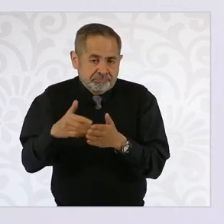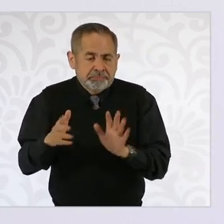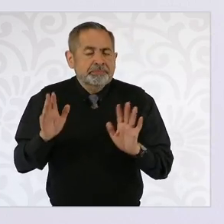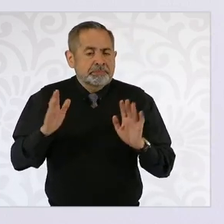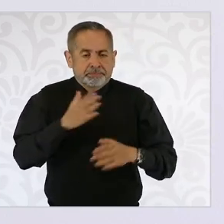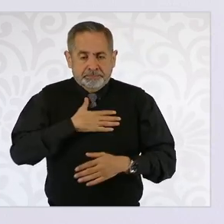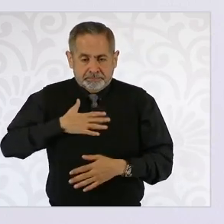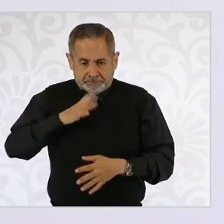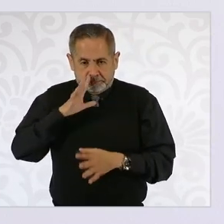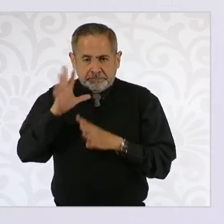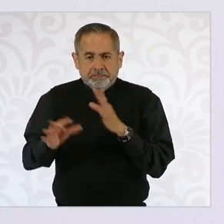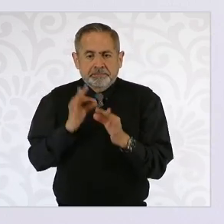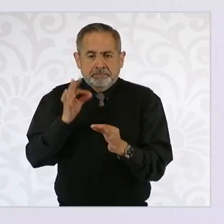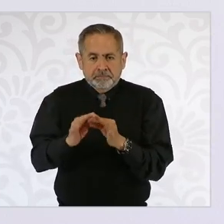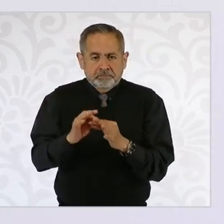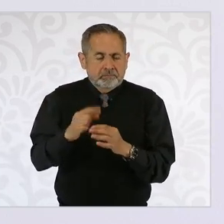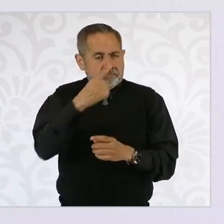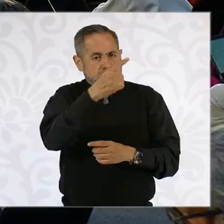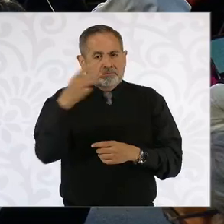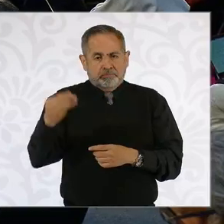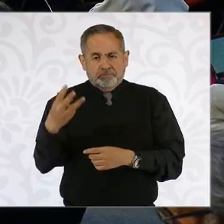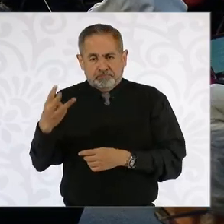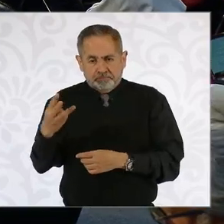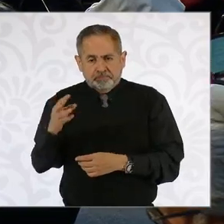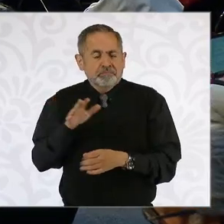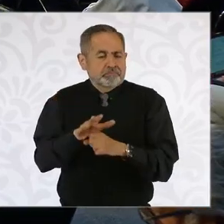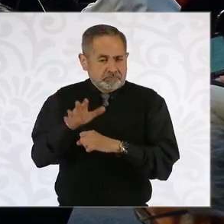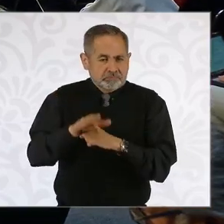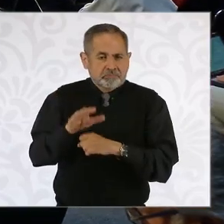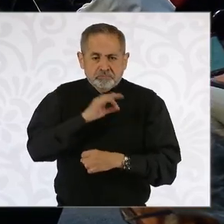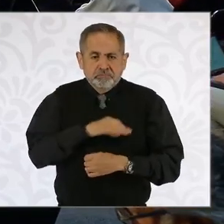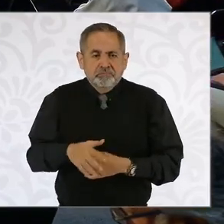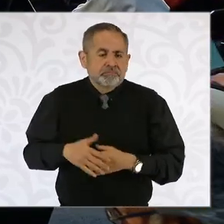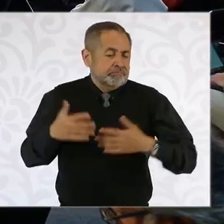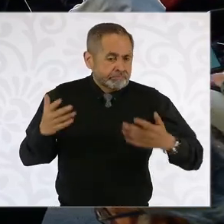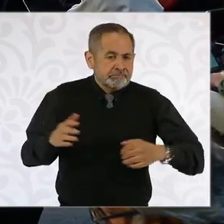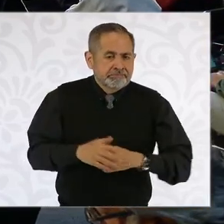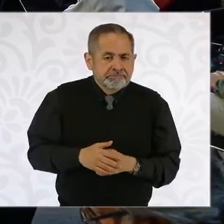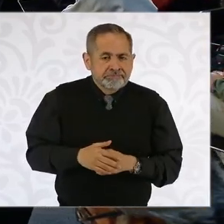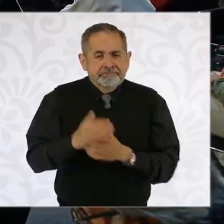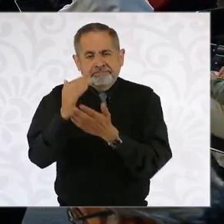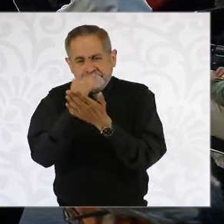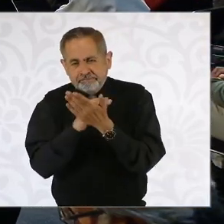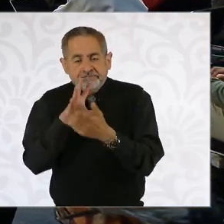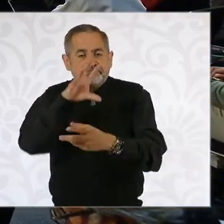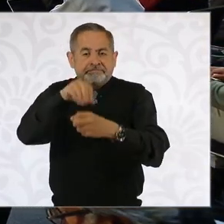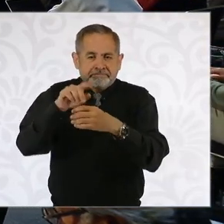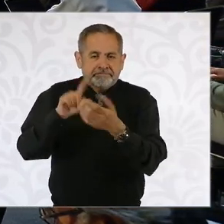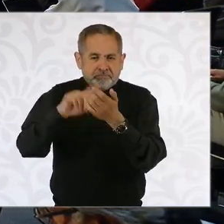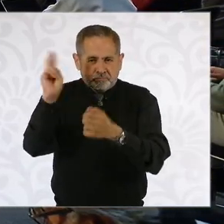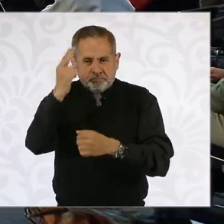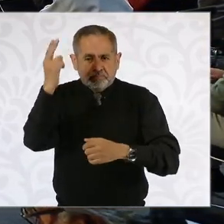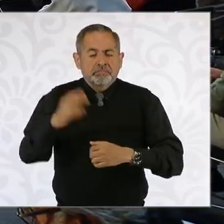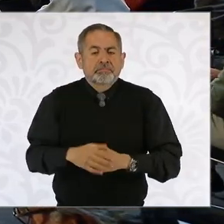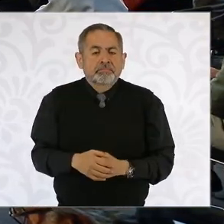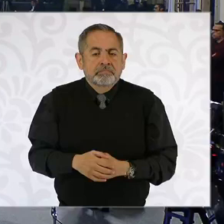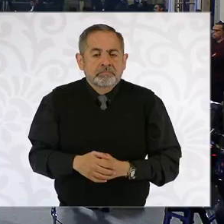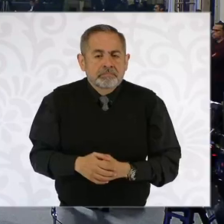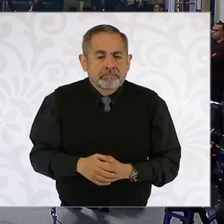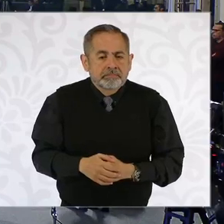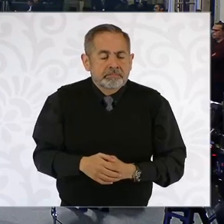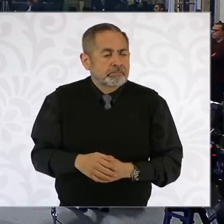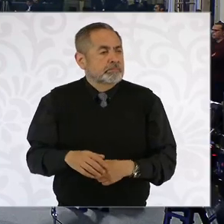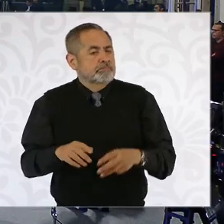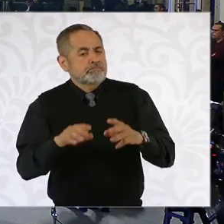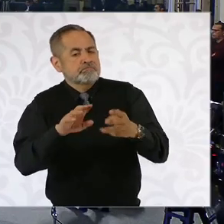cumplir con una tercera parte. Y nos vamos a dedicar mucho a media superior también. Claro que sí. La